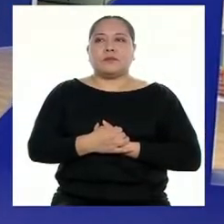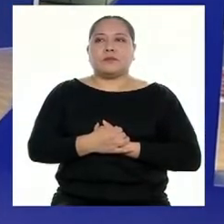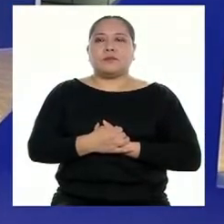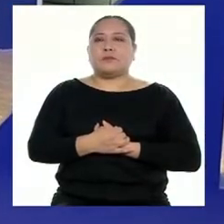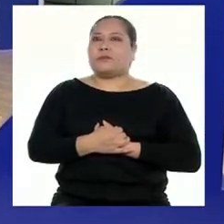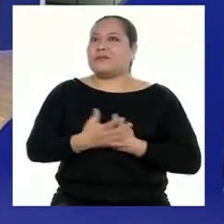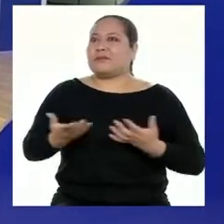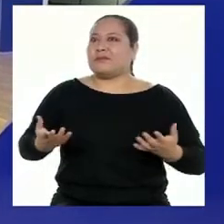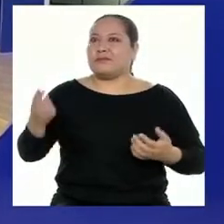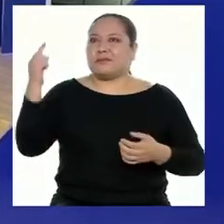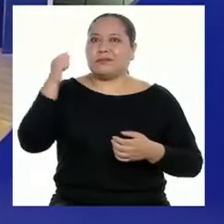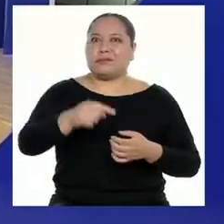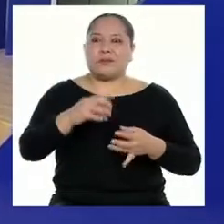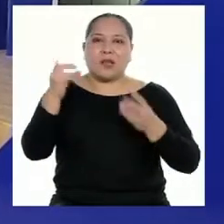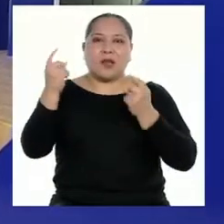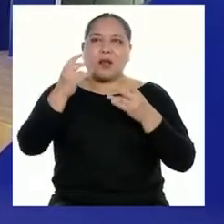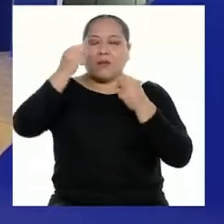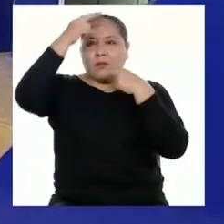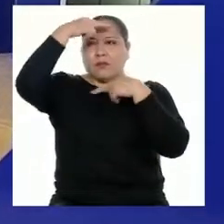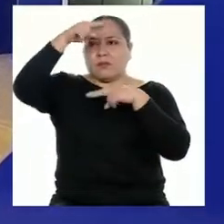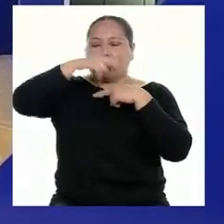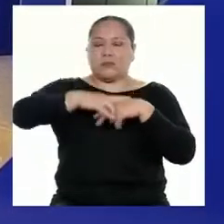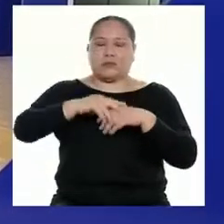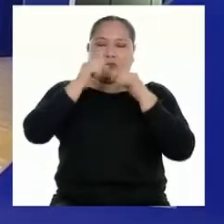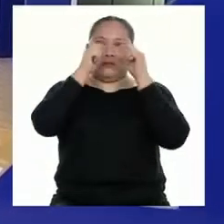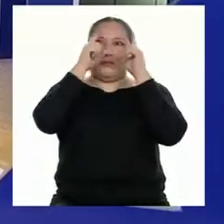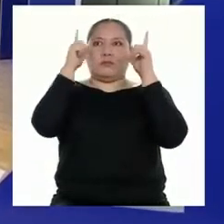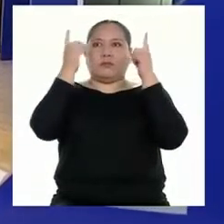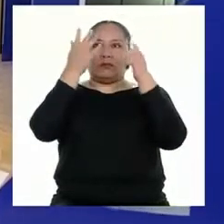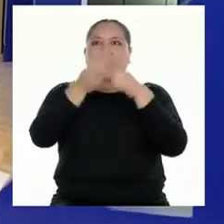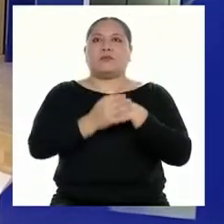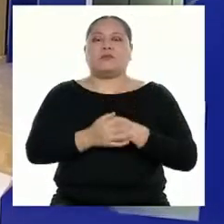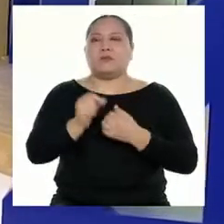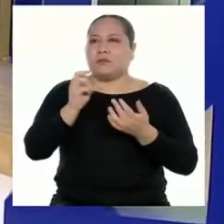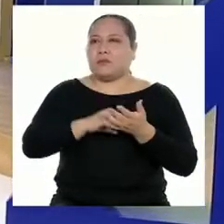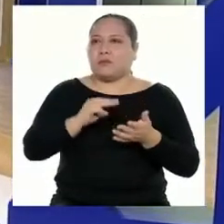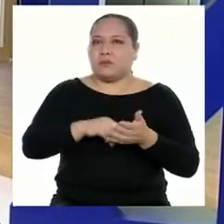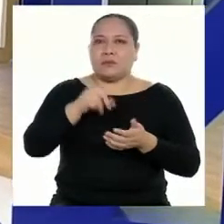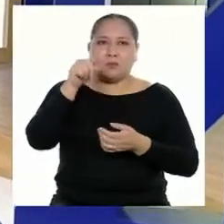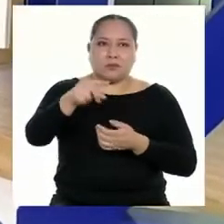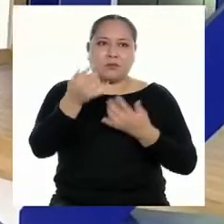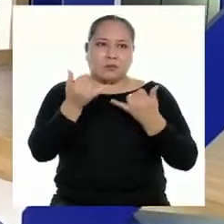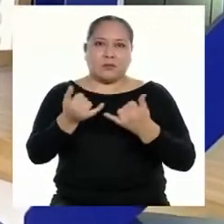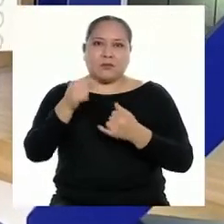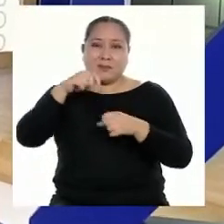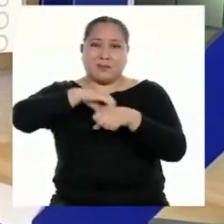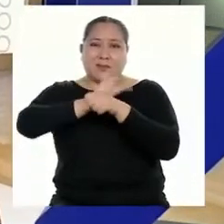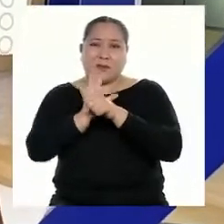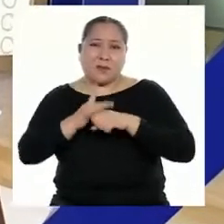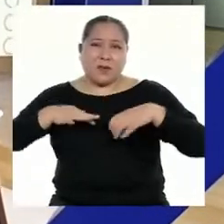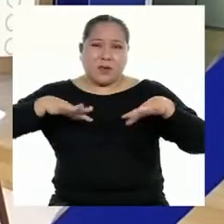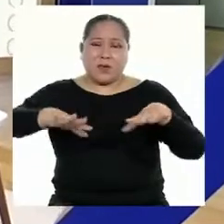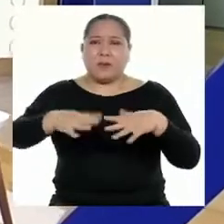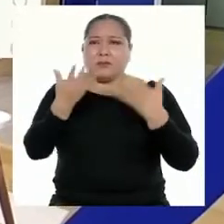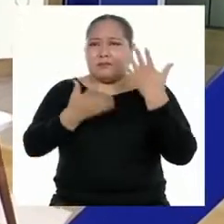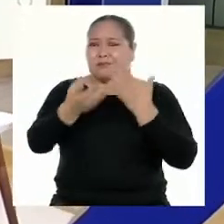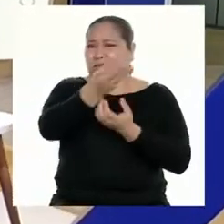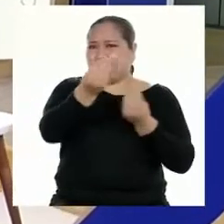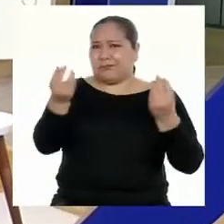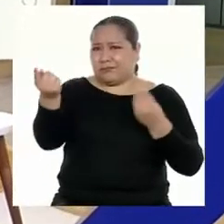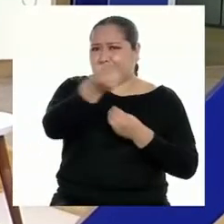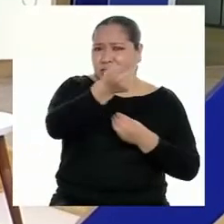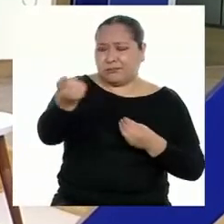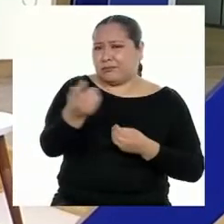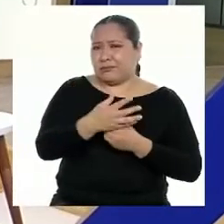A su, estas Rápi Noticias han estado de impacto, sobre todo porque a estas alturas de la pandemia, seguro que muchos de